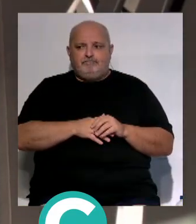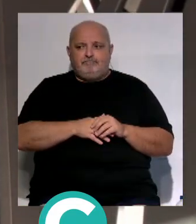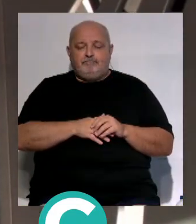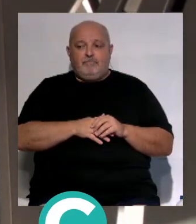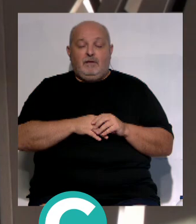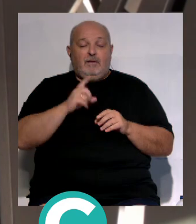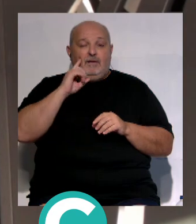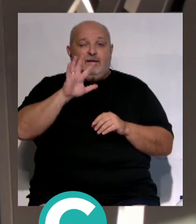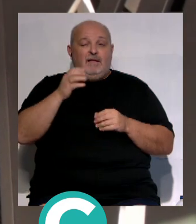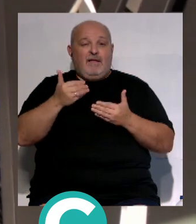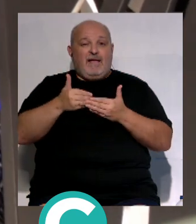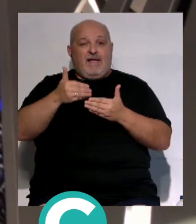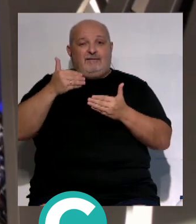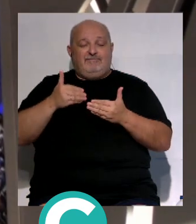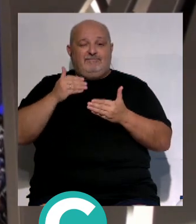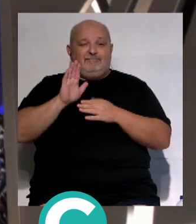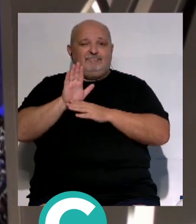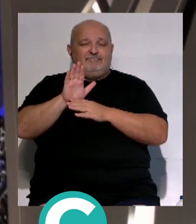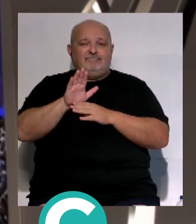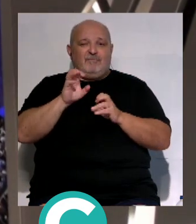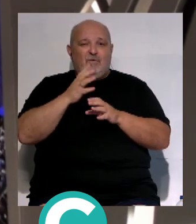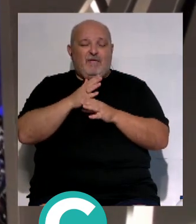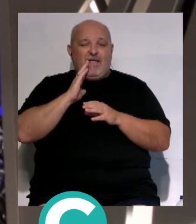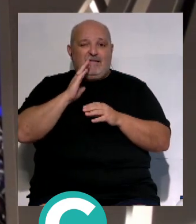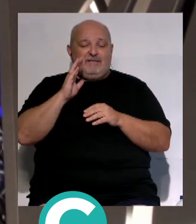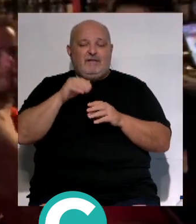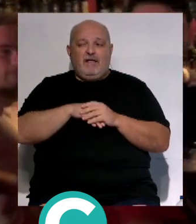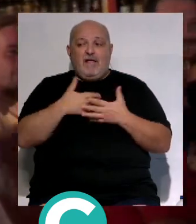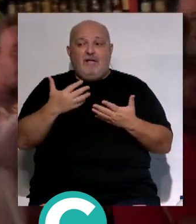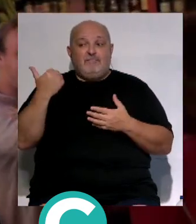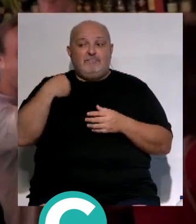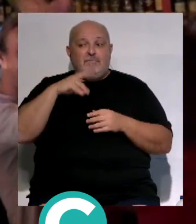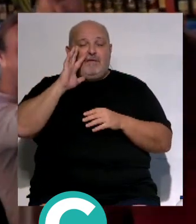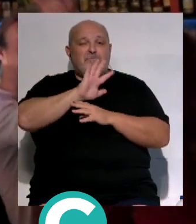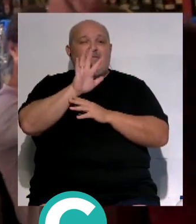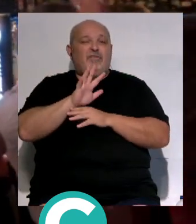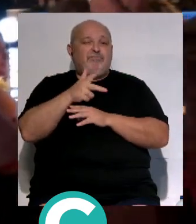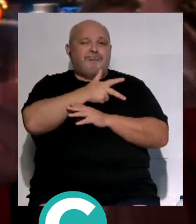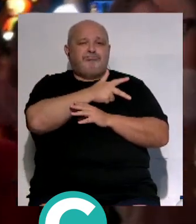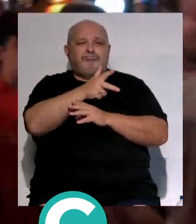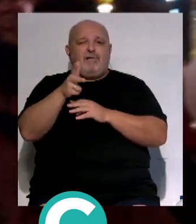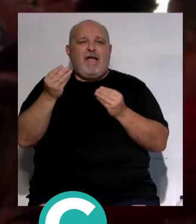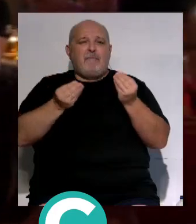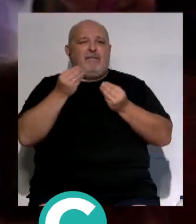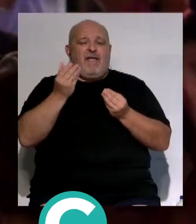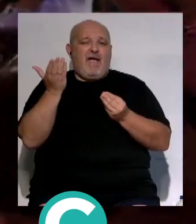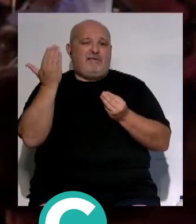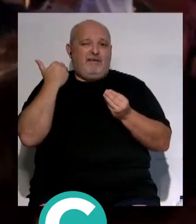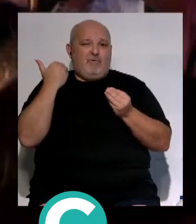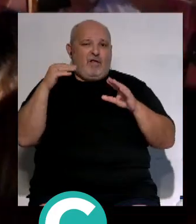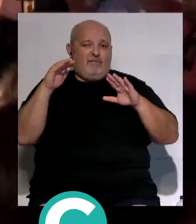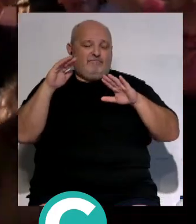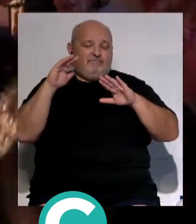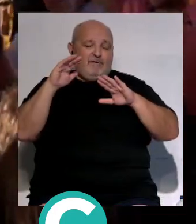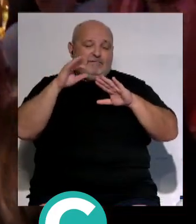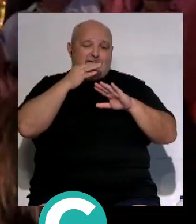Bueno esta ha sido la información de la presentación del nuevo jugador del Cádiz ahora estamos viendo imágenes del ambiente que bueno marcó